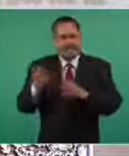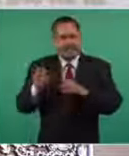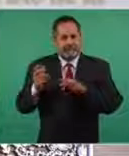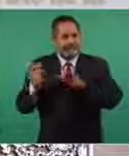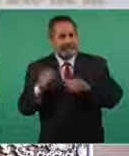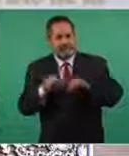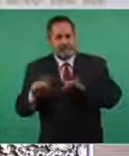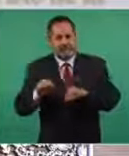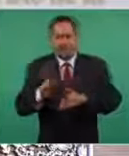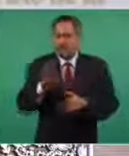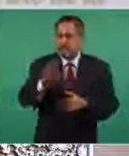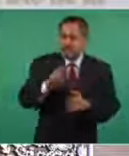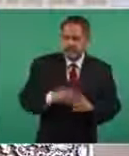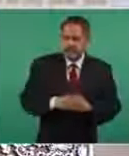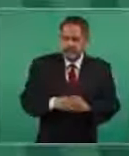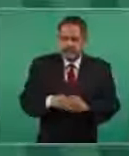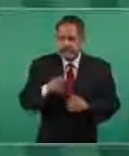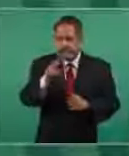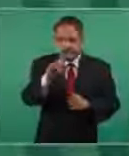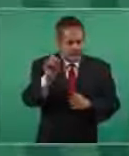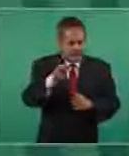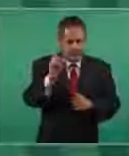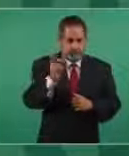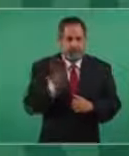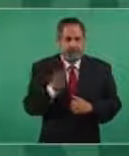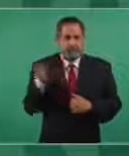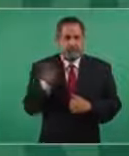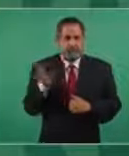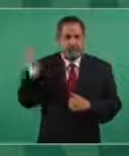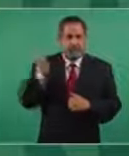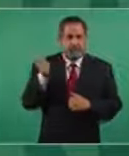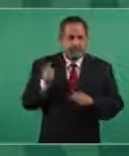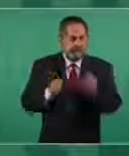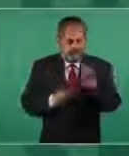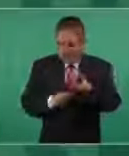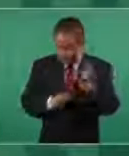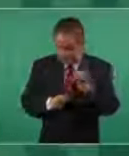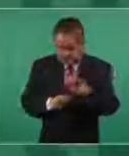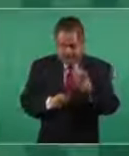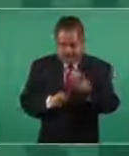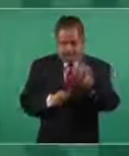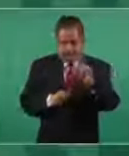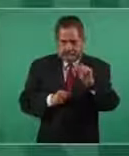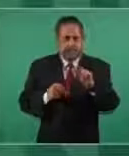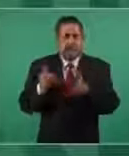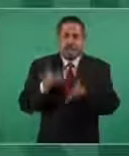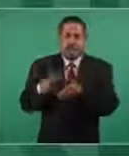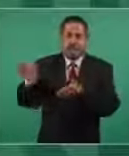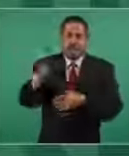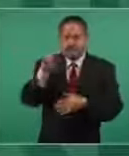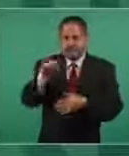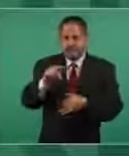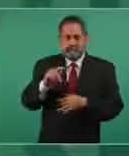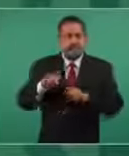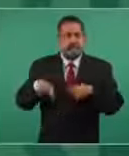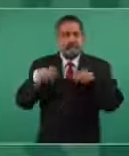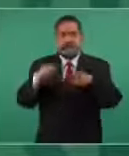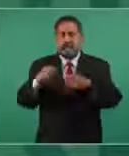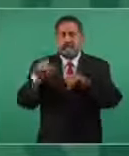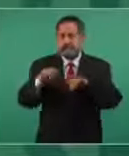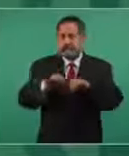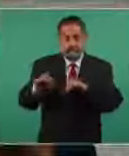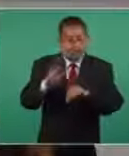Entonces, no vamos a despedir a los que ya se contrataron con la pandemia.